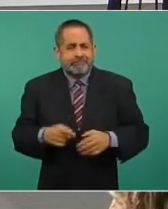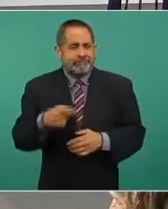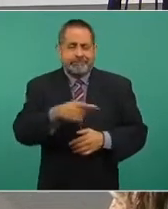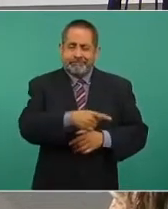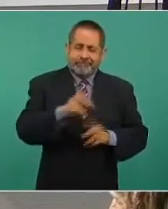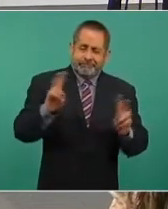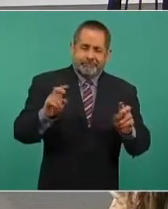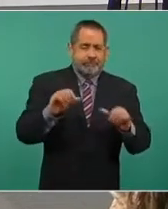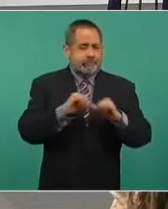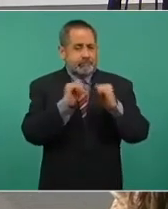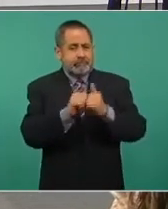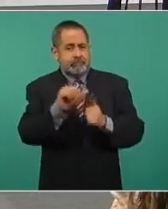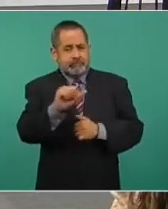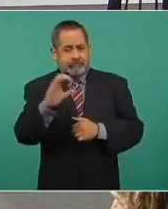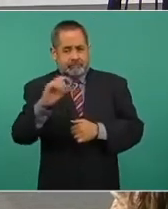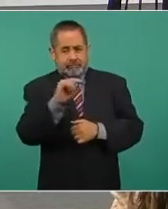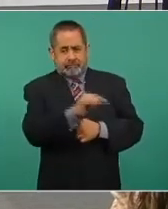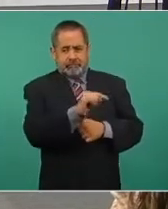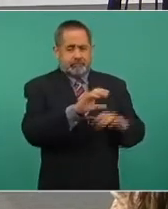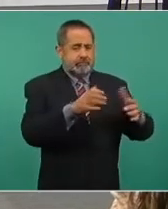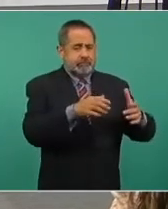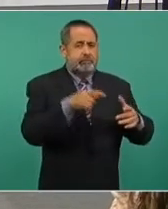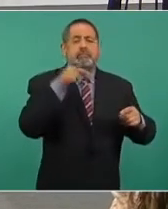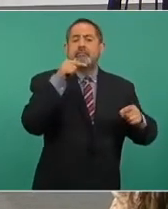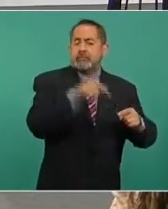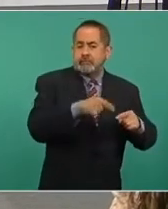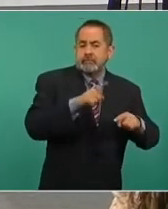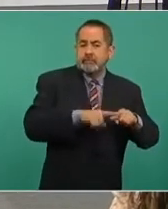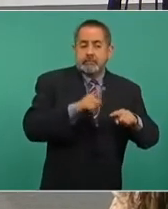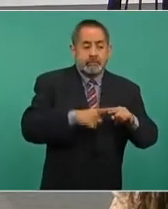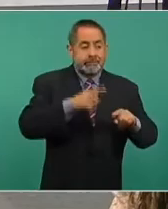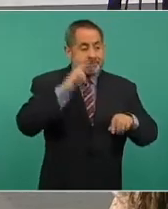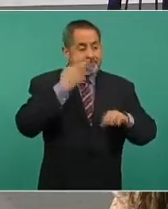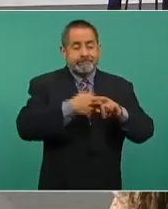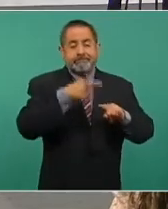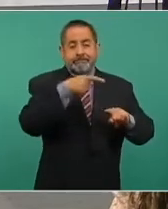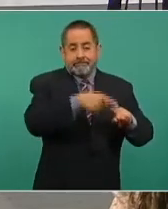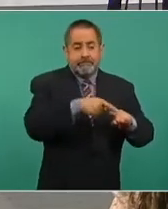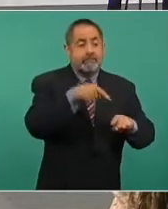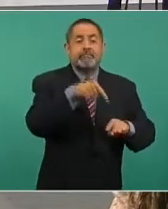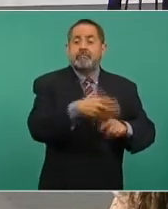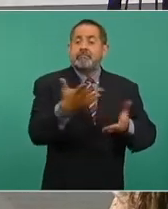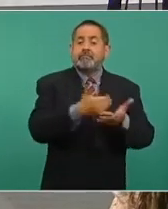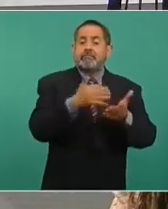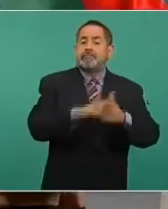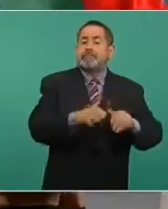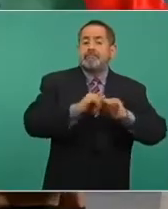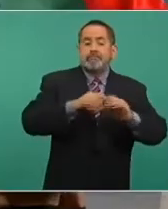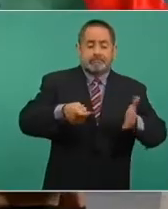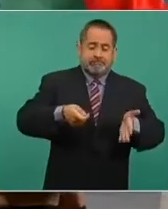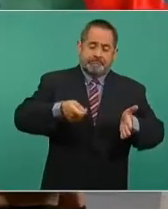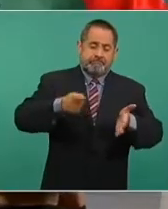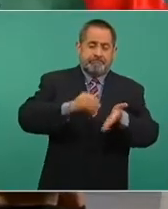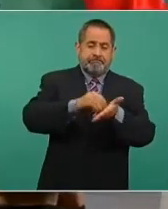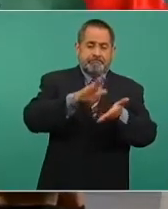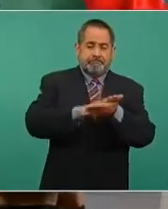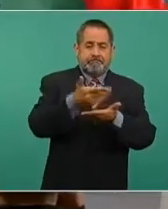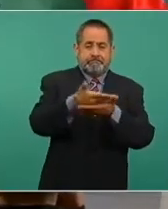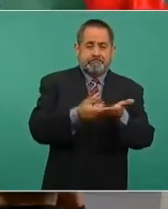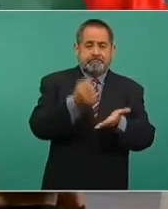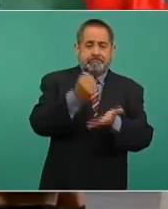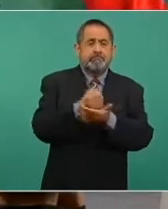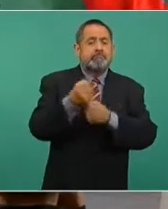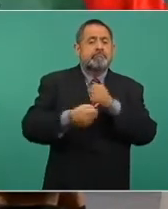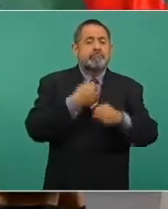civil fue la instancia responsable de emitir el dictamen en